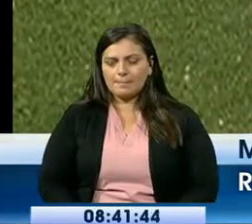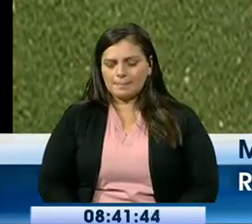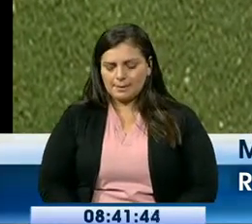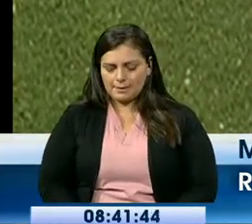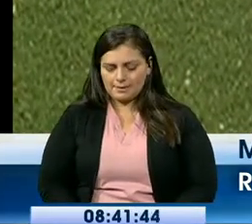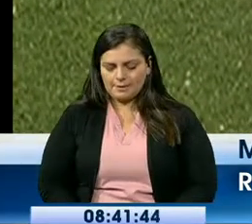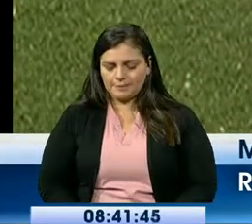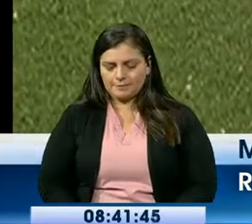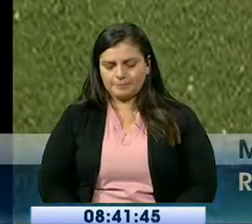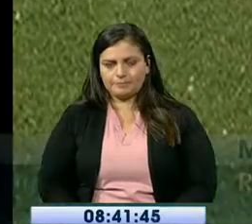Vascones